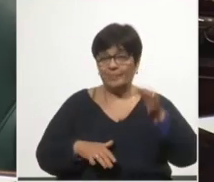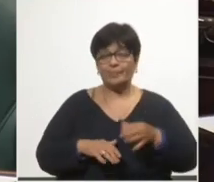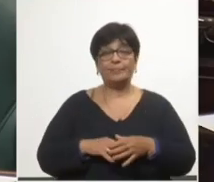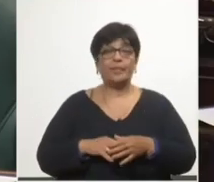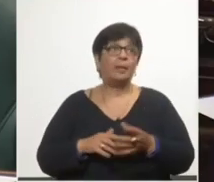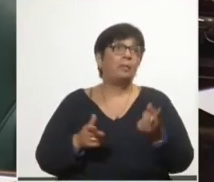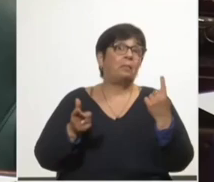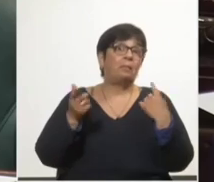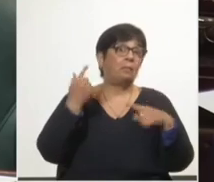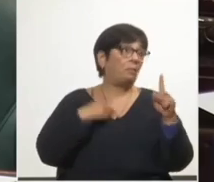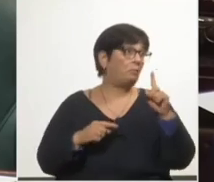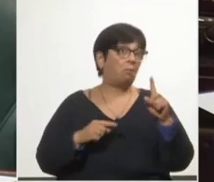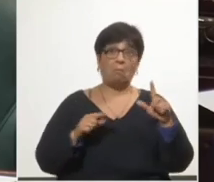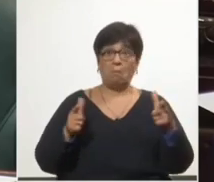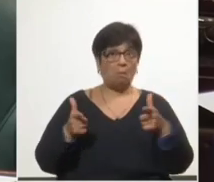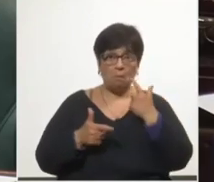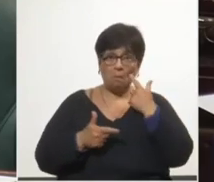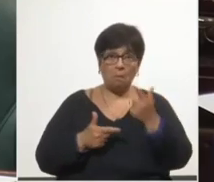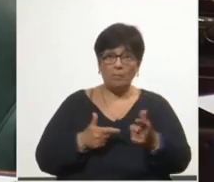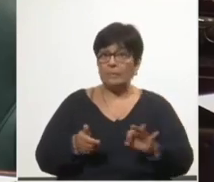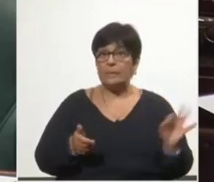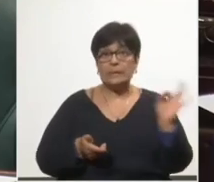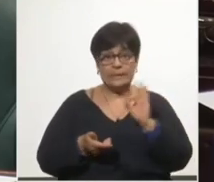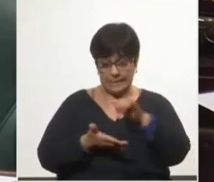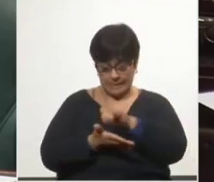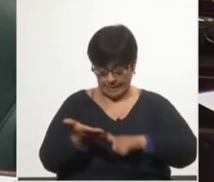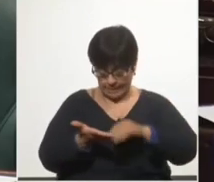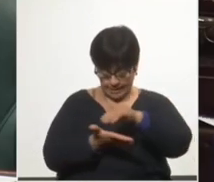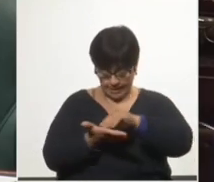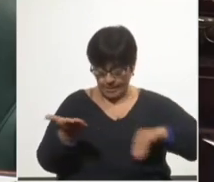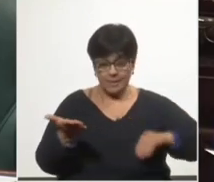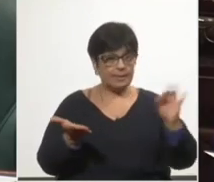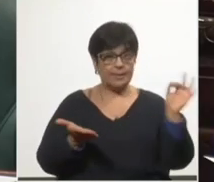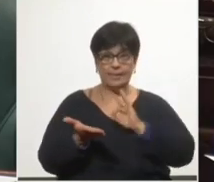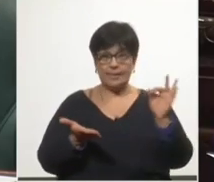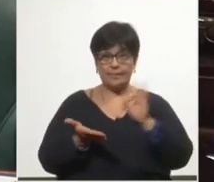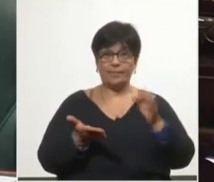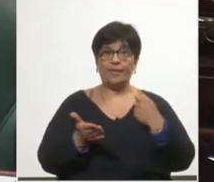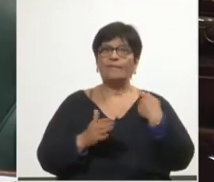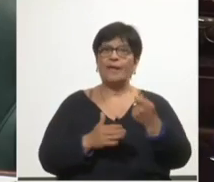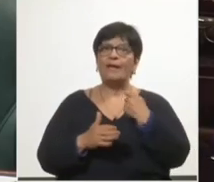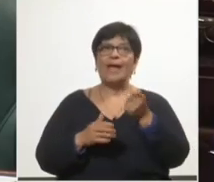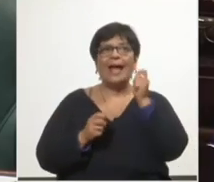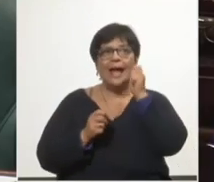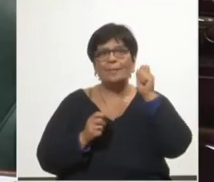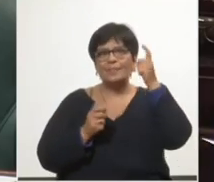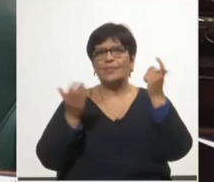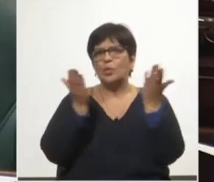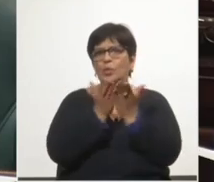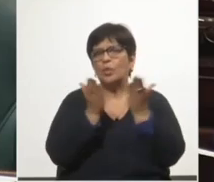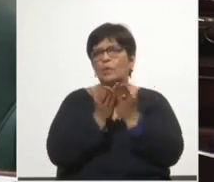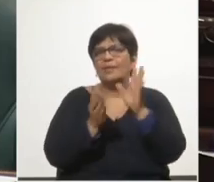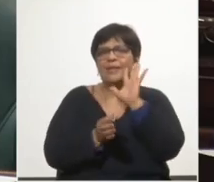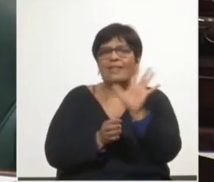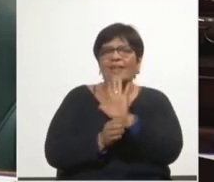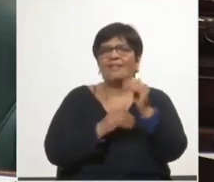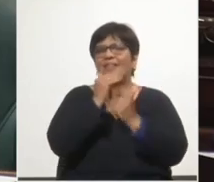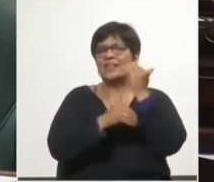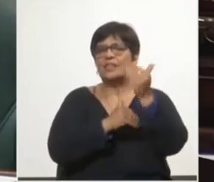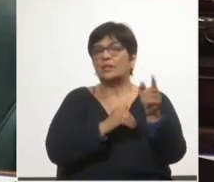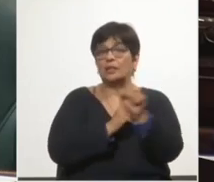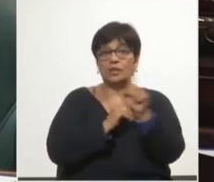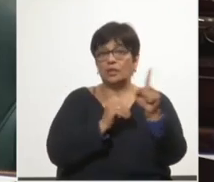Sin embargo, no hay nada de eso en esta rendición. Los fondos destinados a la formación, lejos de crecer,